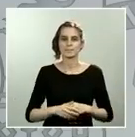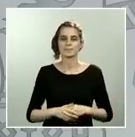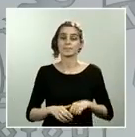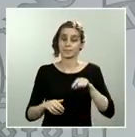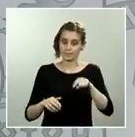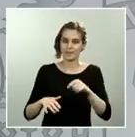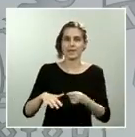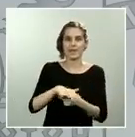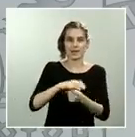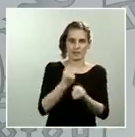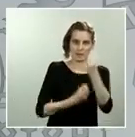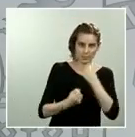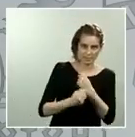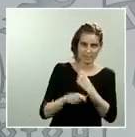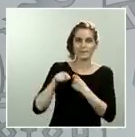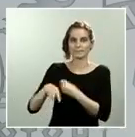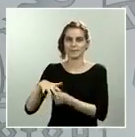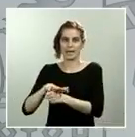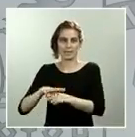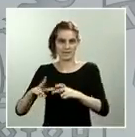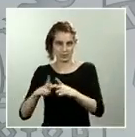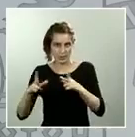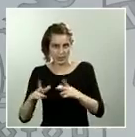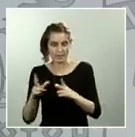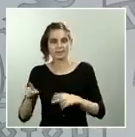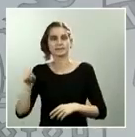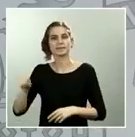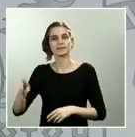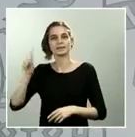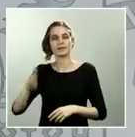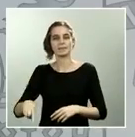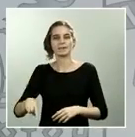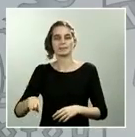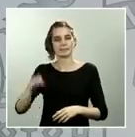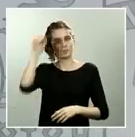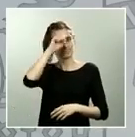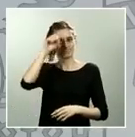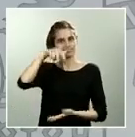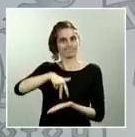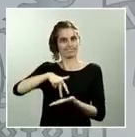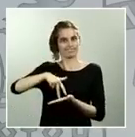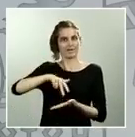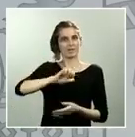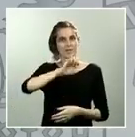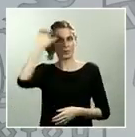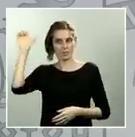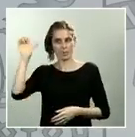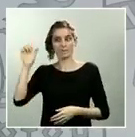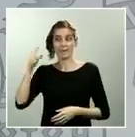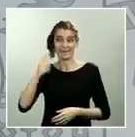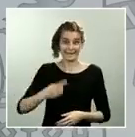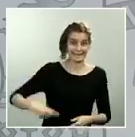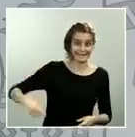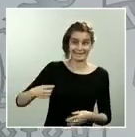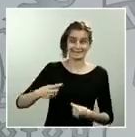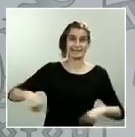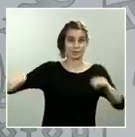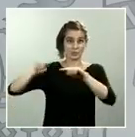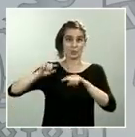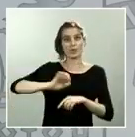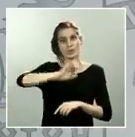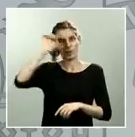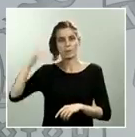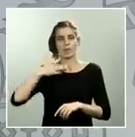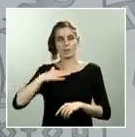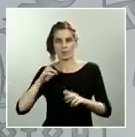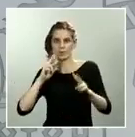o la posición europea para que podamos entre todos tener una propuesta unitaria. Nosotros